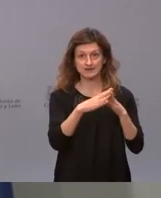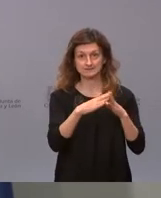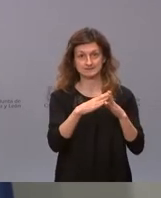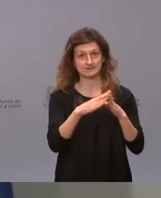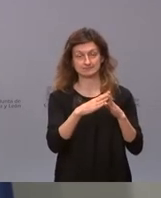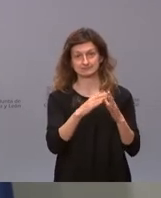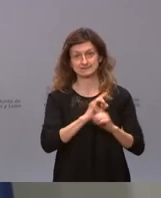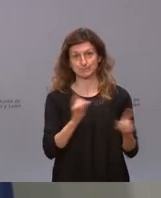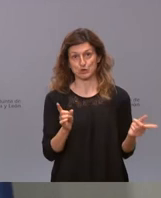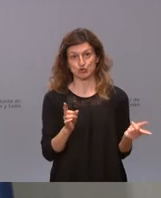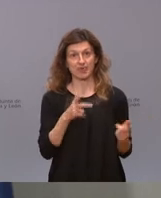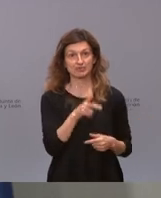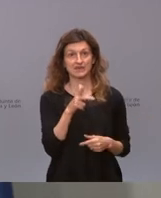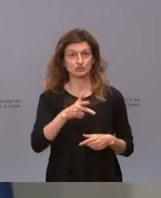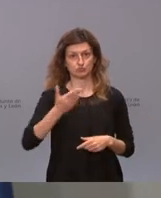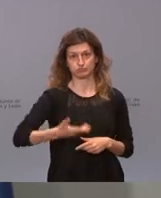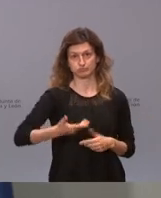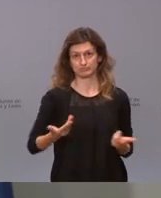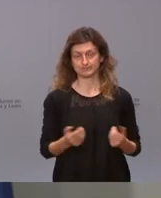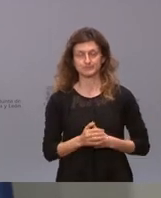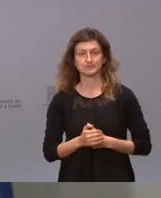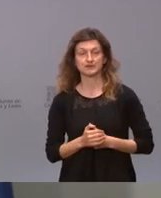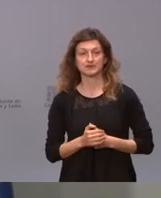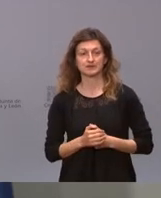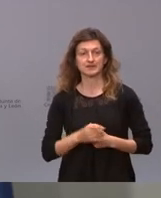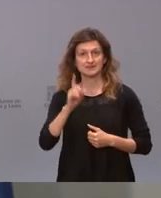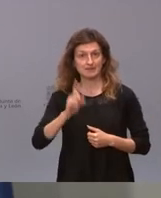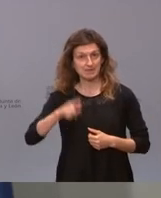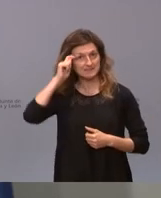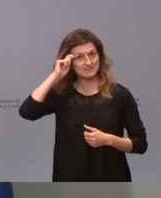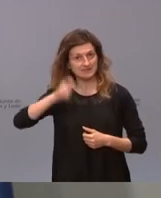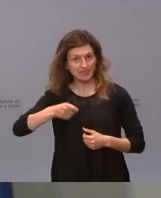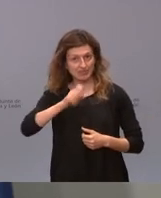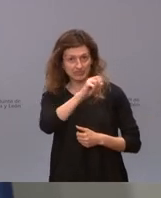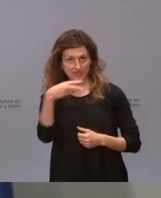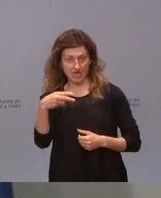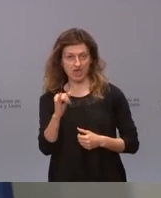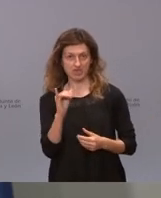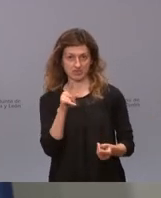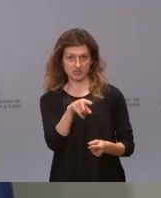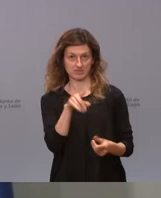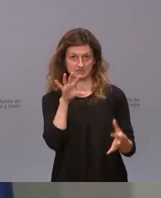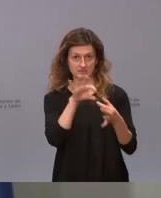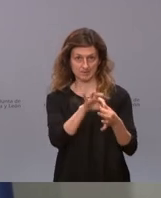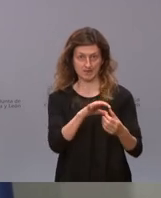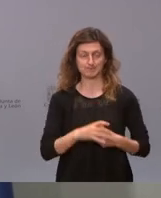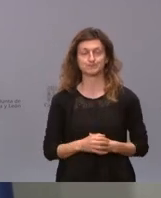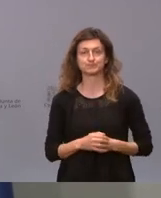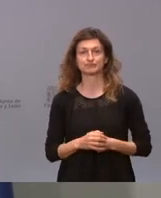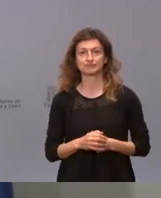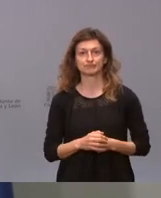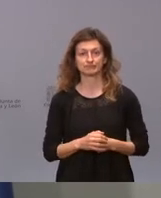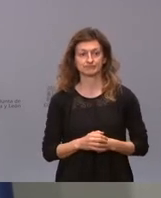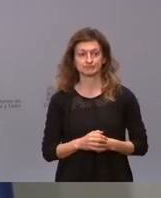son derechos fundamentales también hemos tenido una sentencia a este respecto también hemos tenido